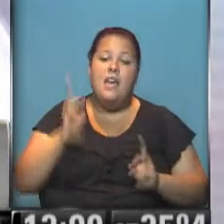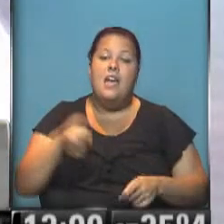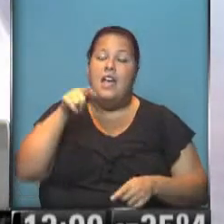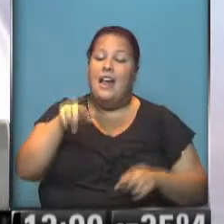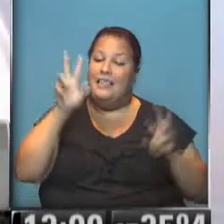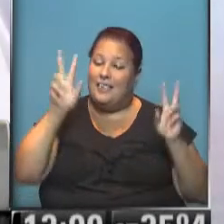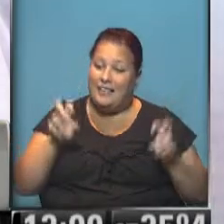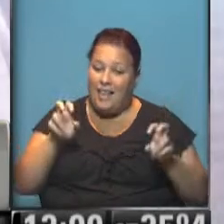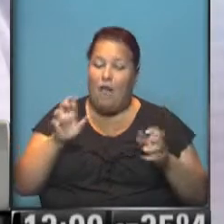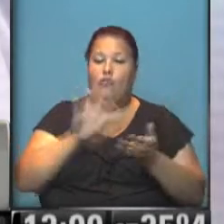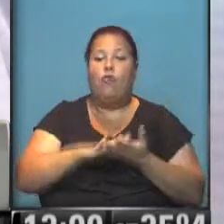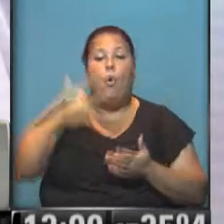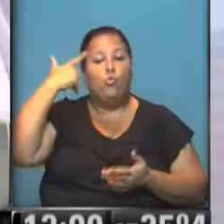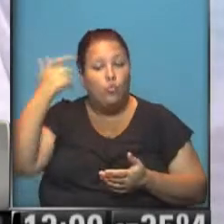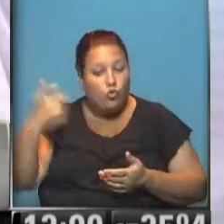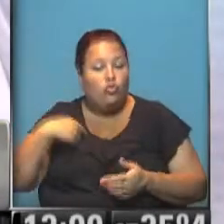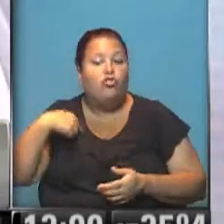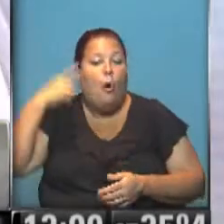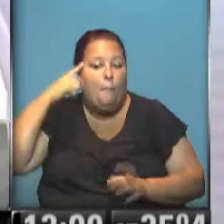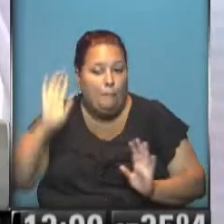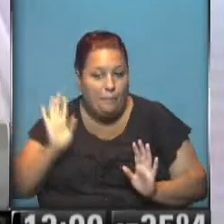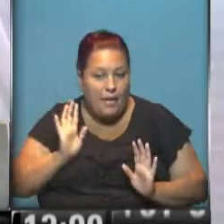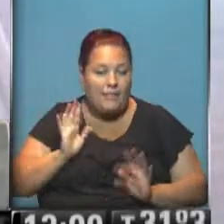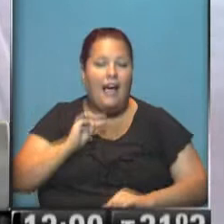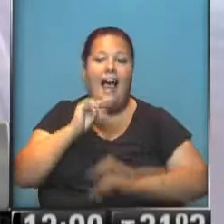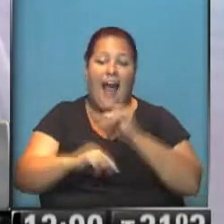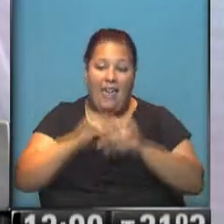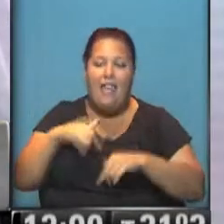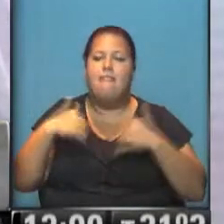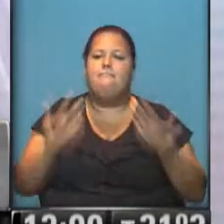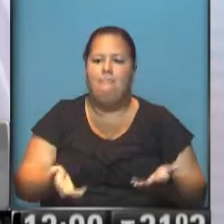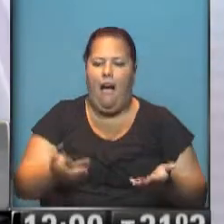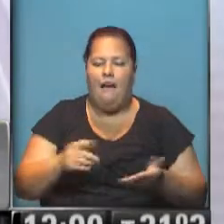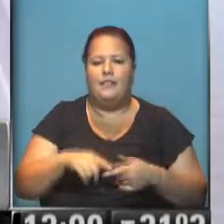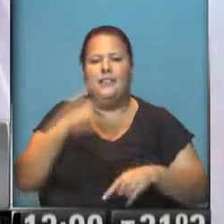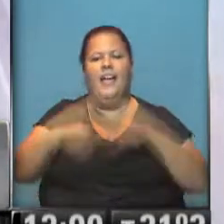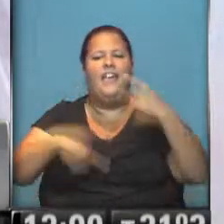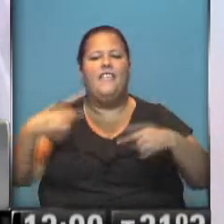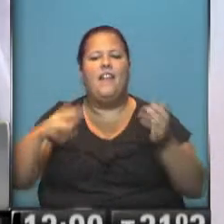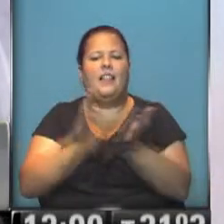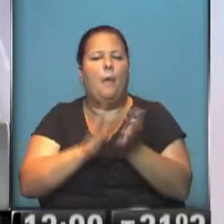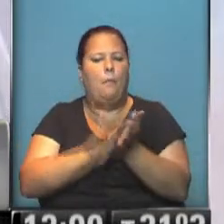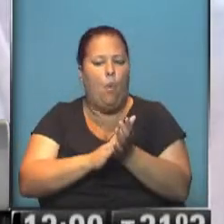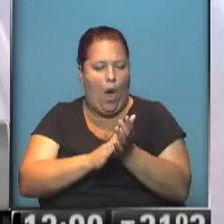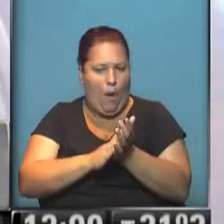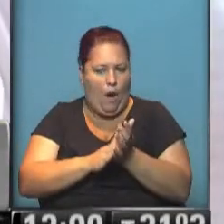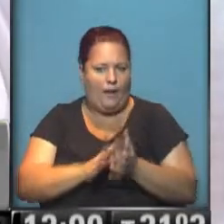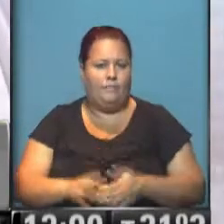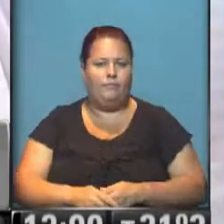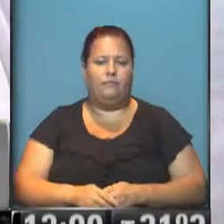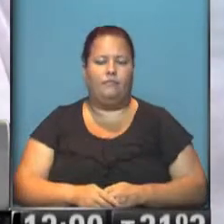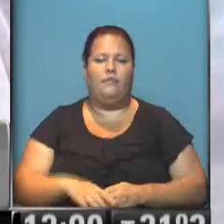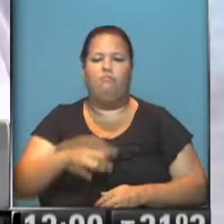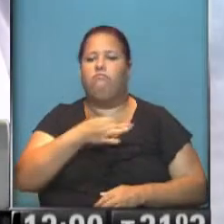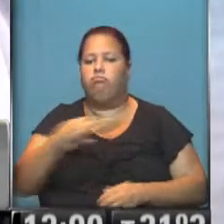esta hipótesis sobre un suicidio, creo yo, cada día van apareciendo distintos elementos que la van